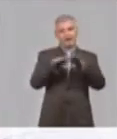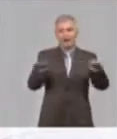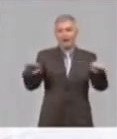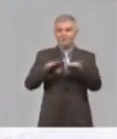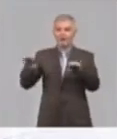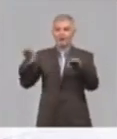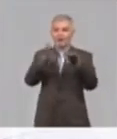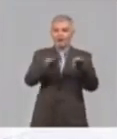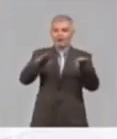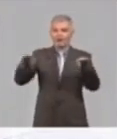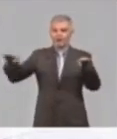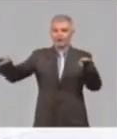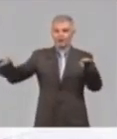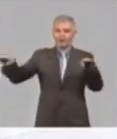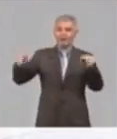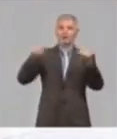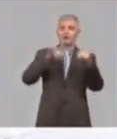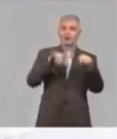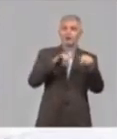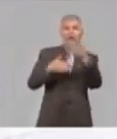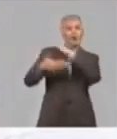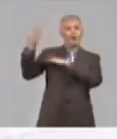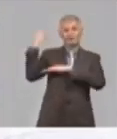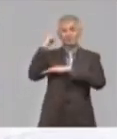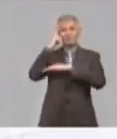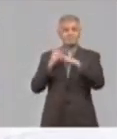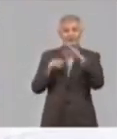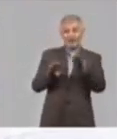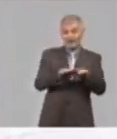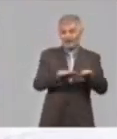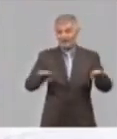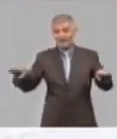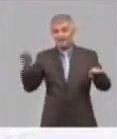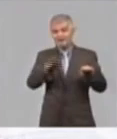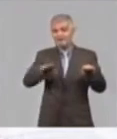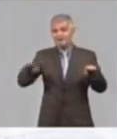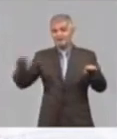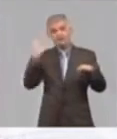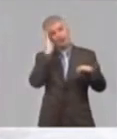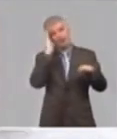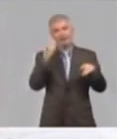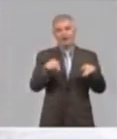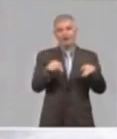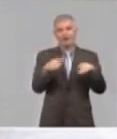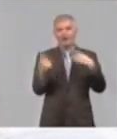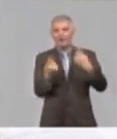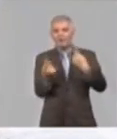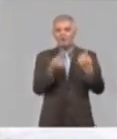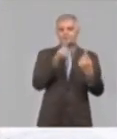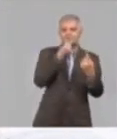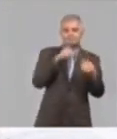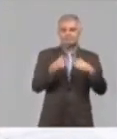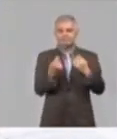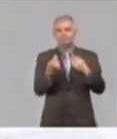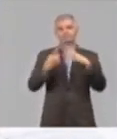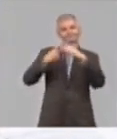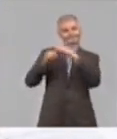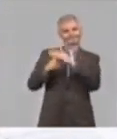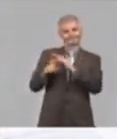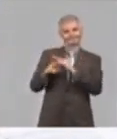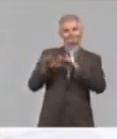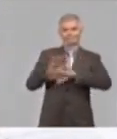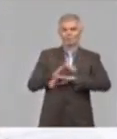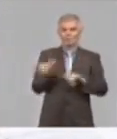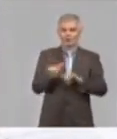se le hizo un mantenimiento y se mejoraron las condiciones de ese hospital, y así estamos, en contacto directo con los